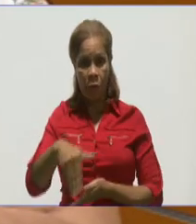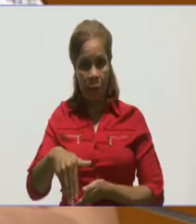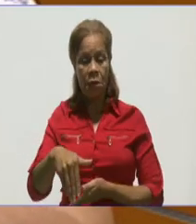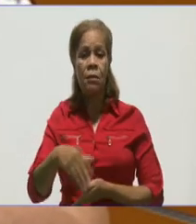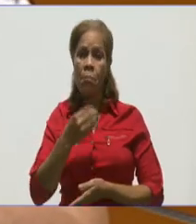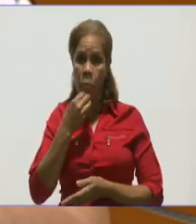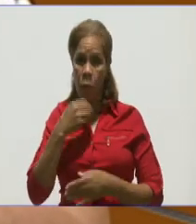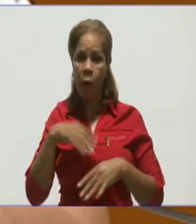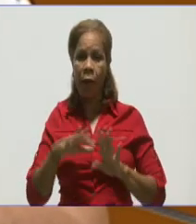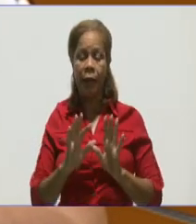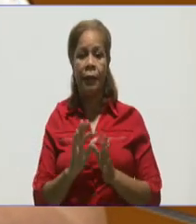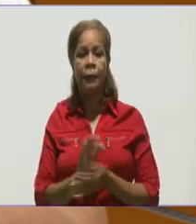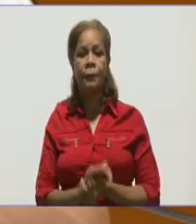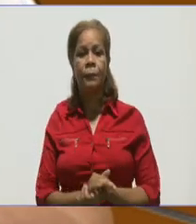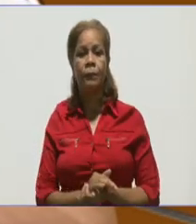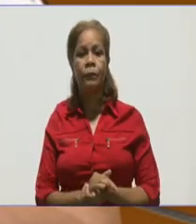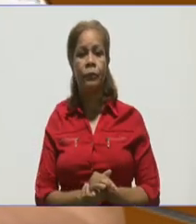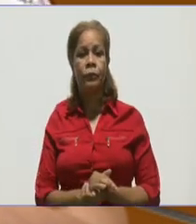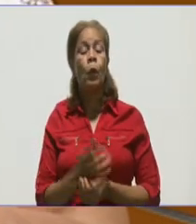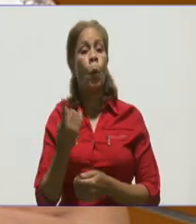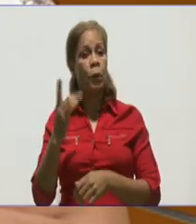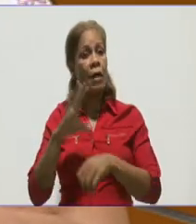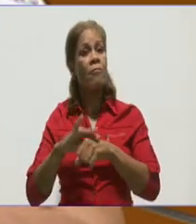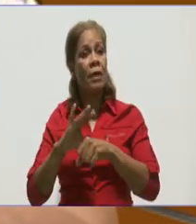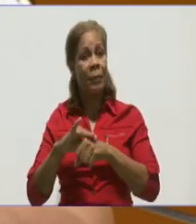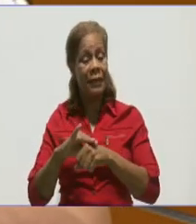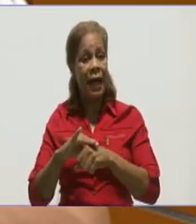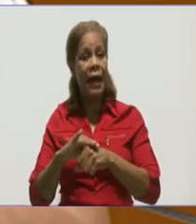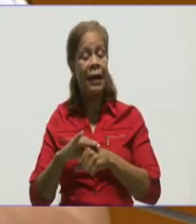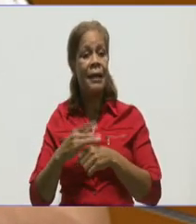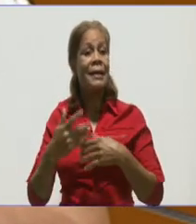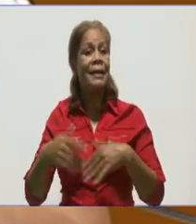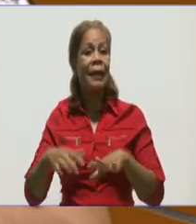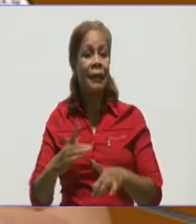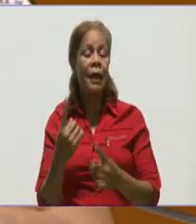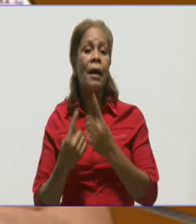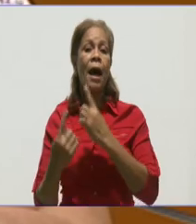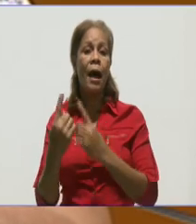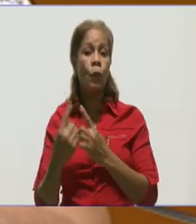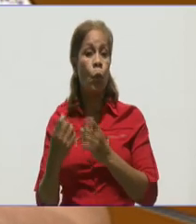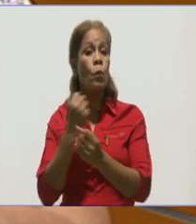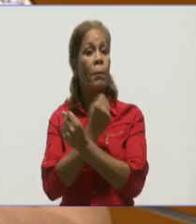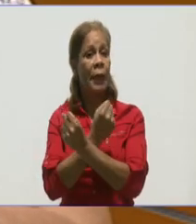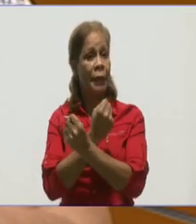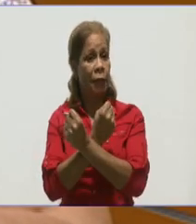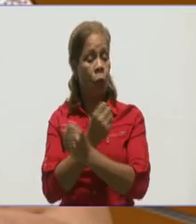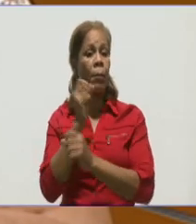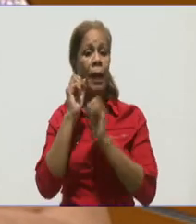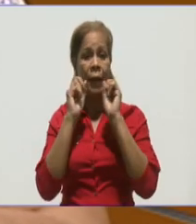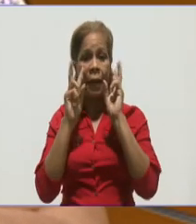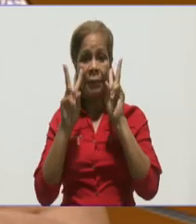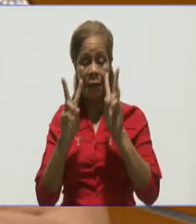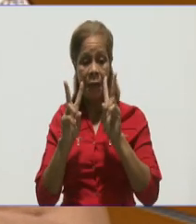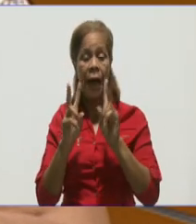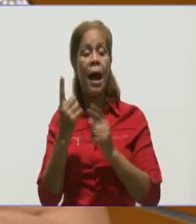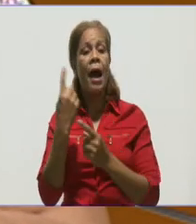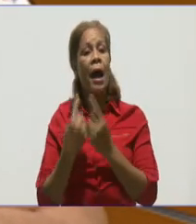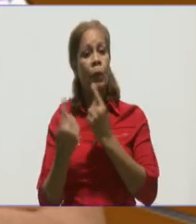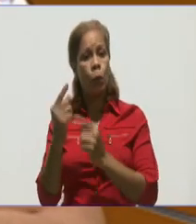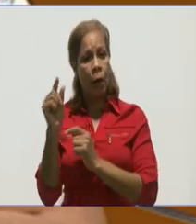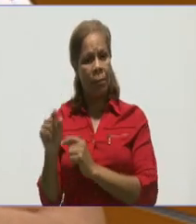matar, una enfermedad que deja secuelas. Todavía hay personas que creen que